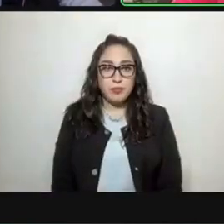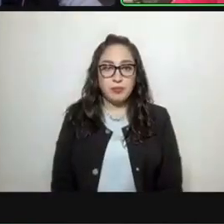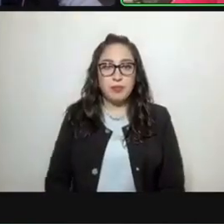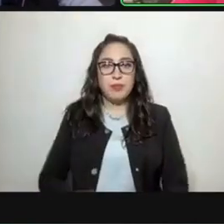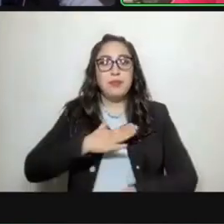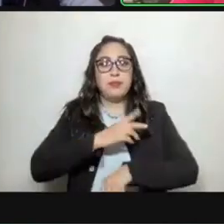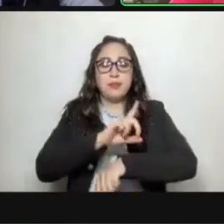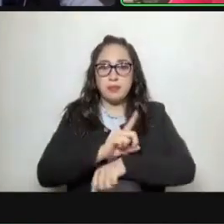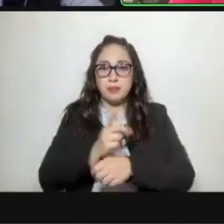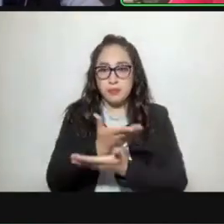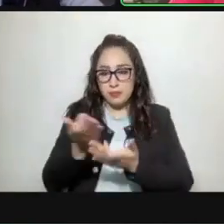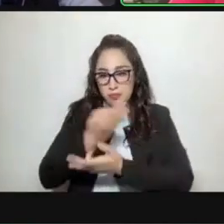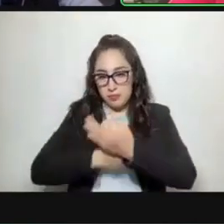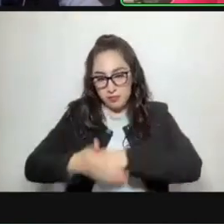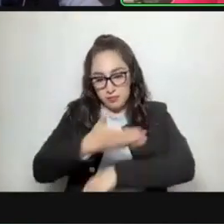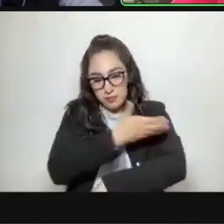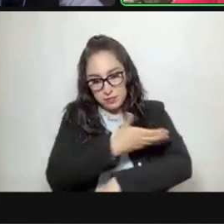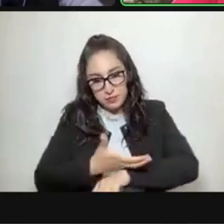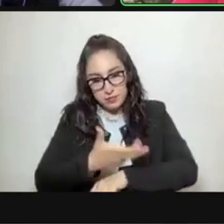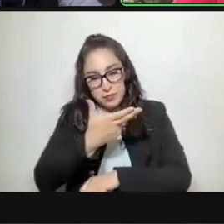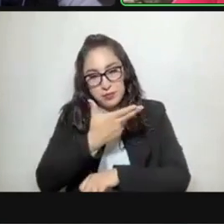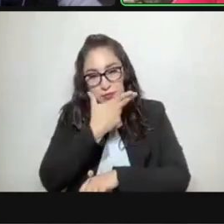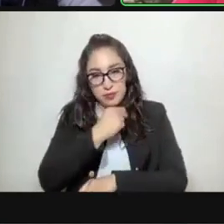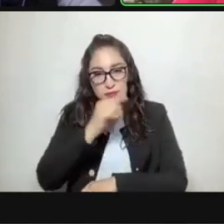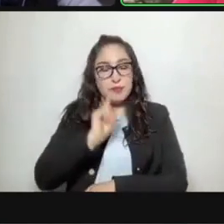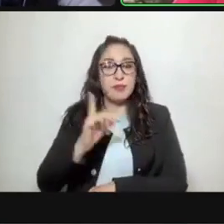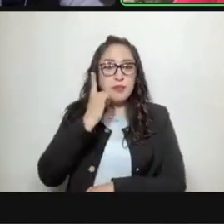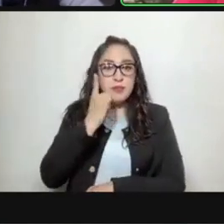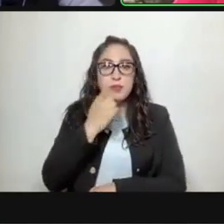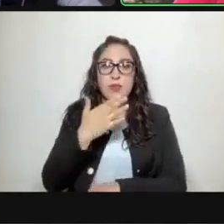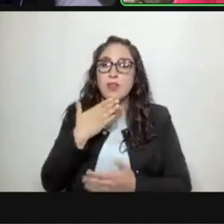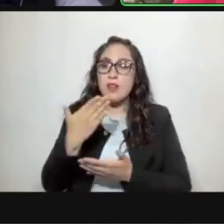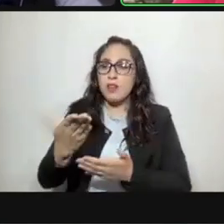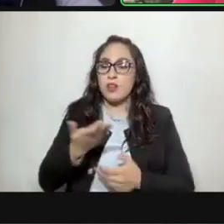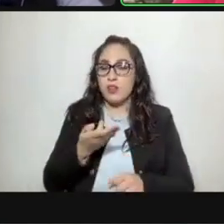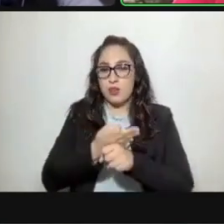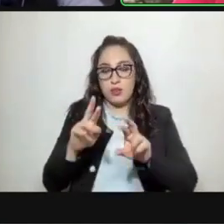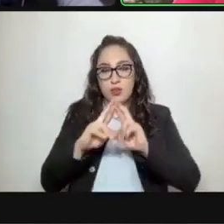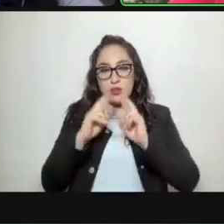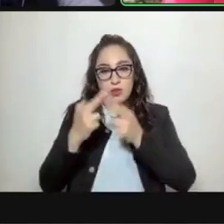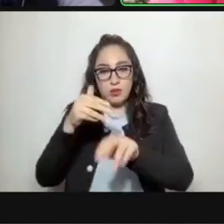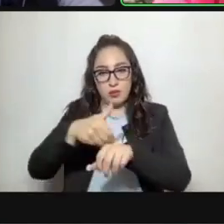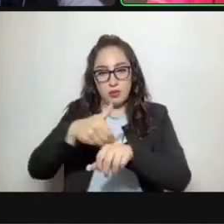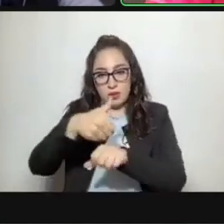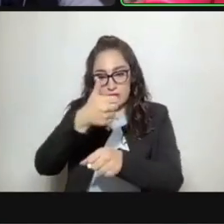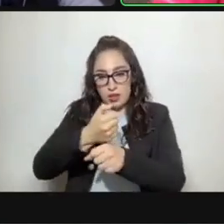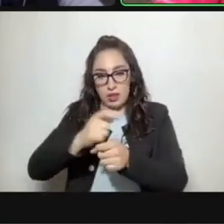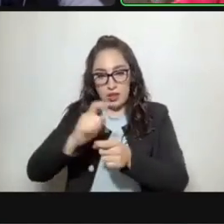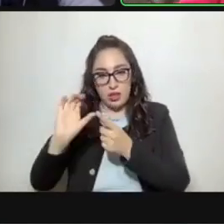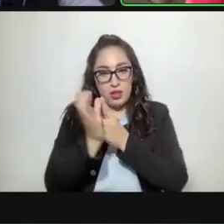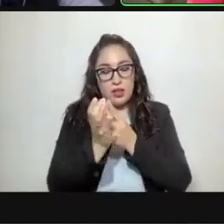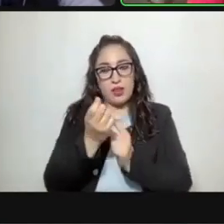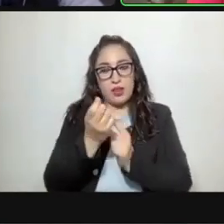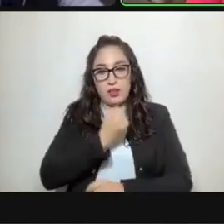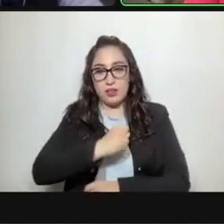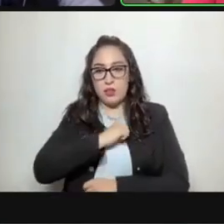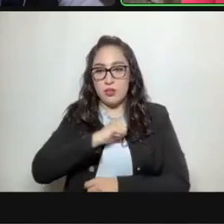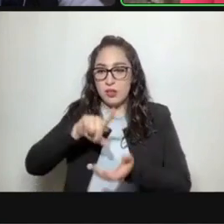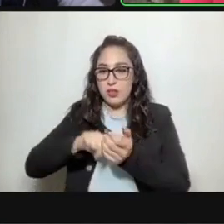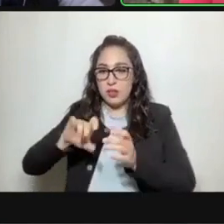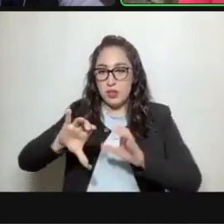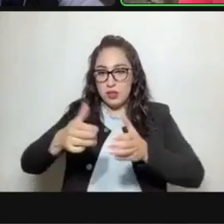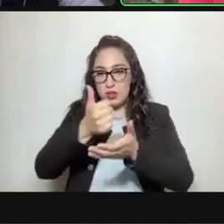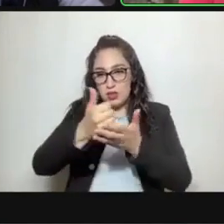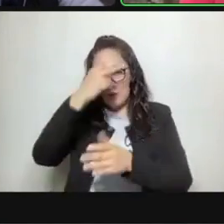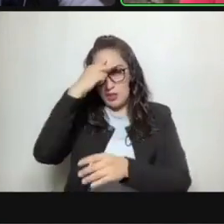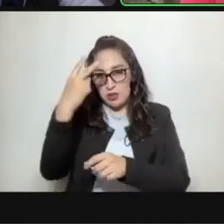a todas y a todos su amable asistencia a esta sexta sesión ordinaria de la Comisión de Salud del Congreso de la Ciudad de México